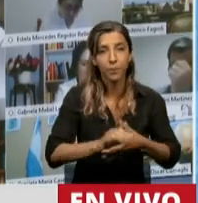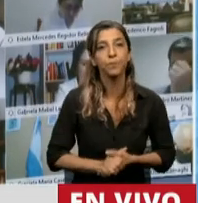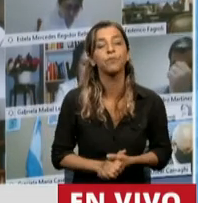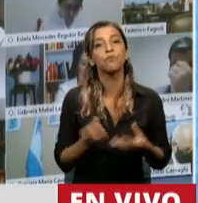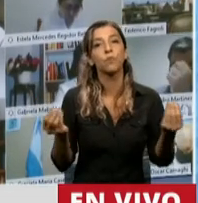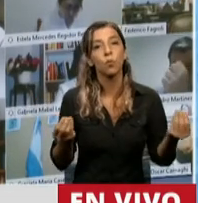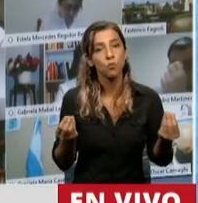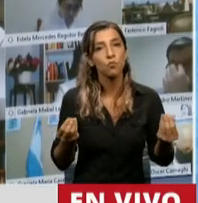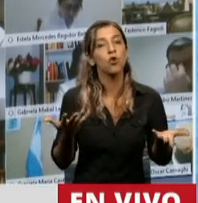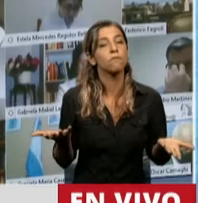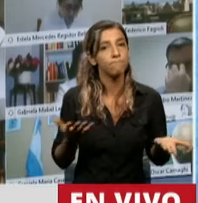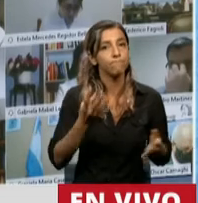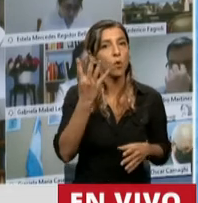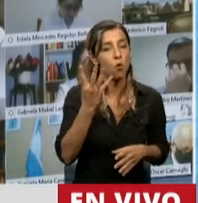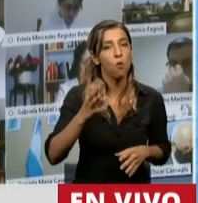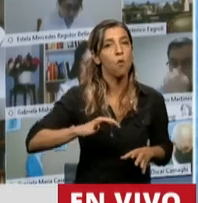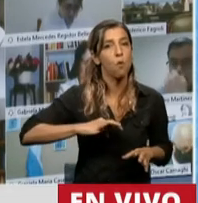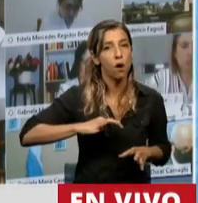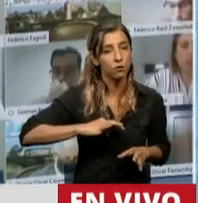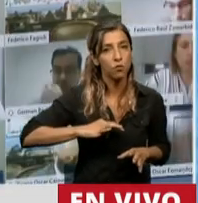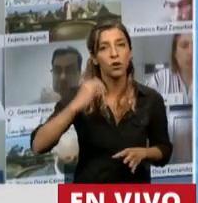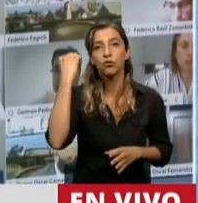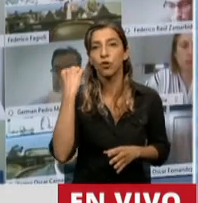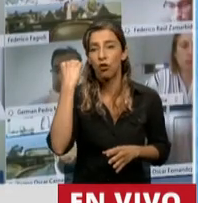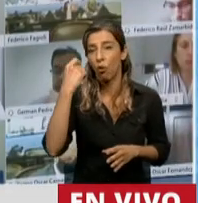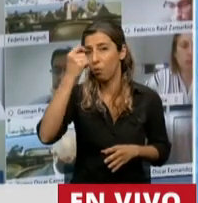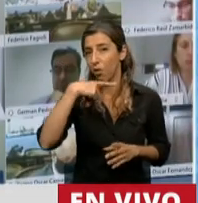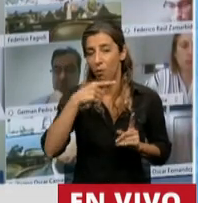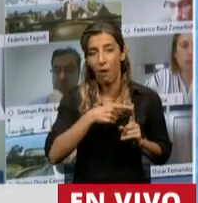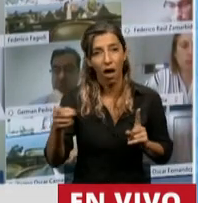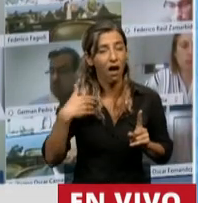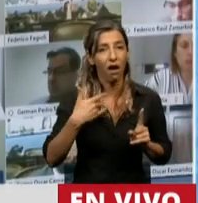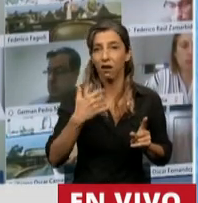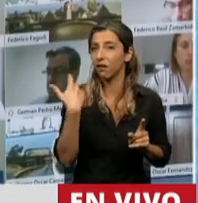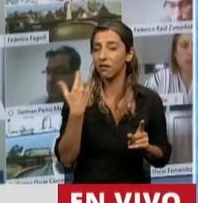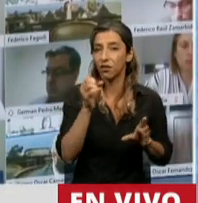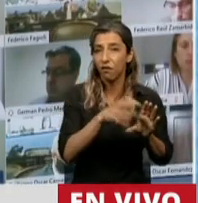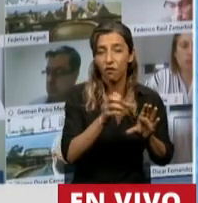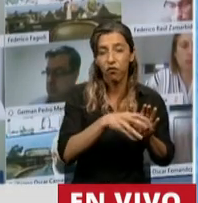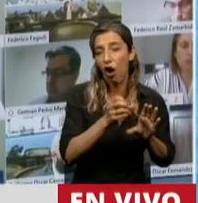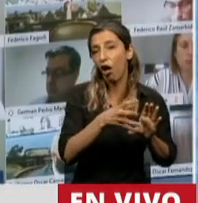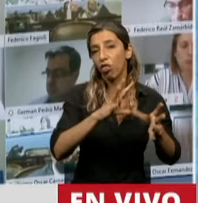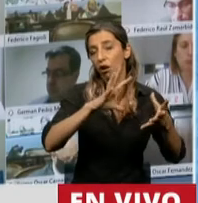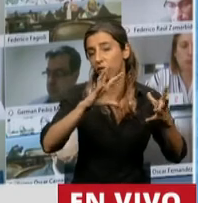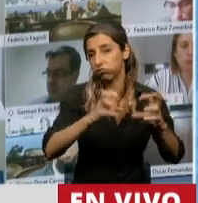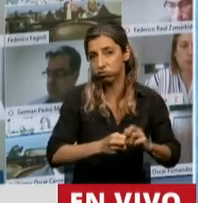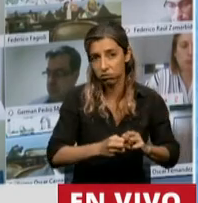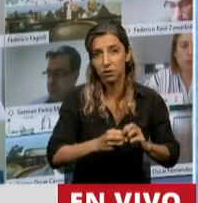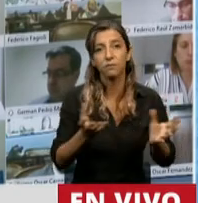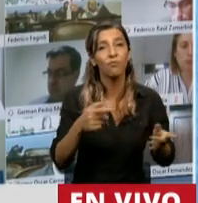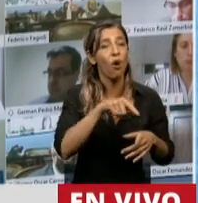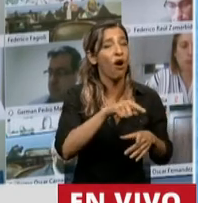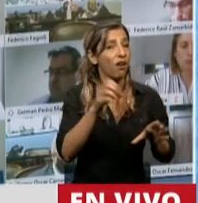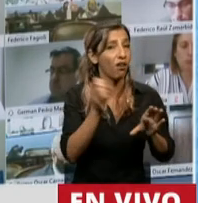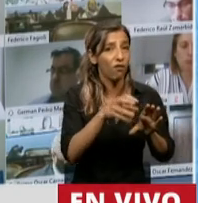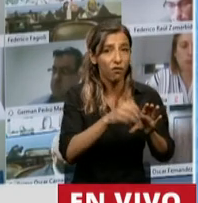de cuatro años la economía macrista devaluó los activos del Fondo, modificó sus funciones y